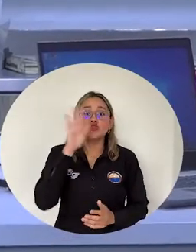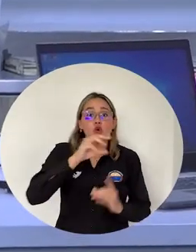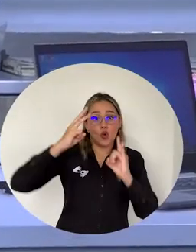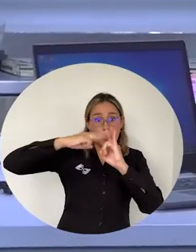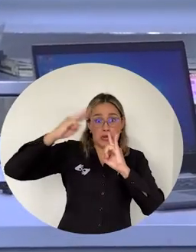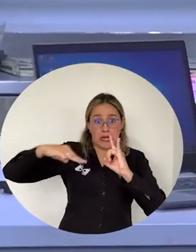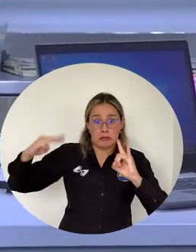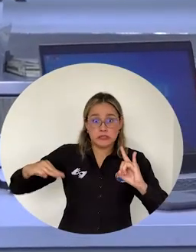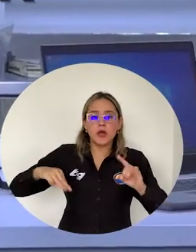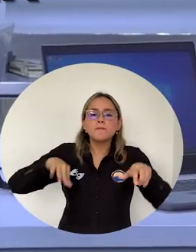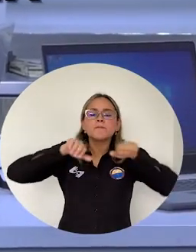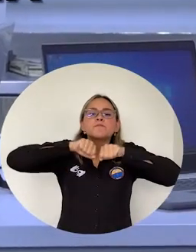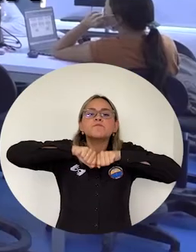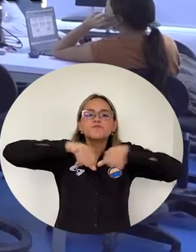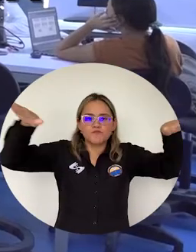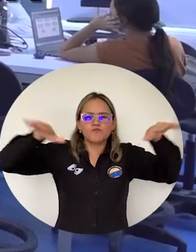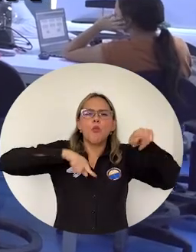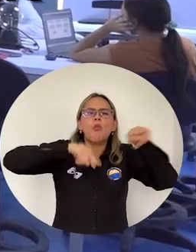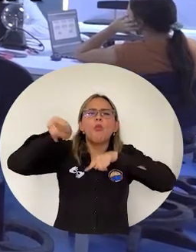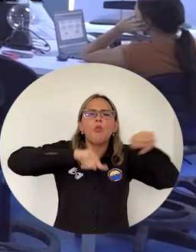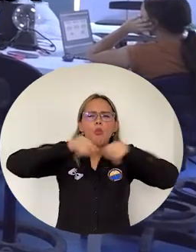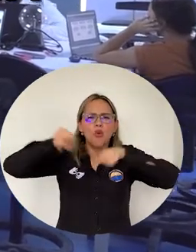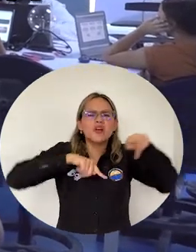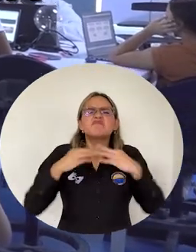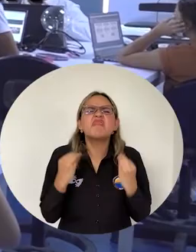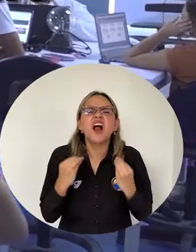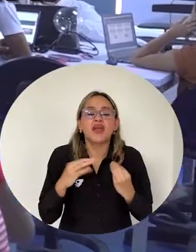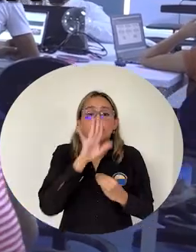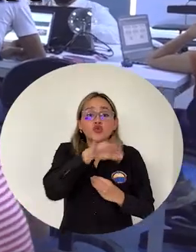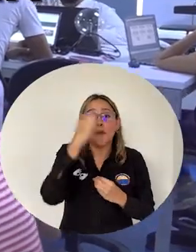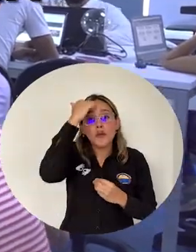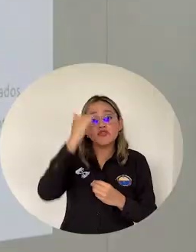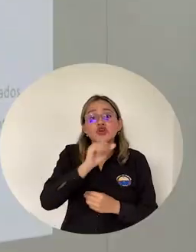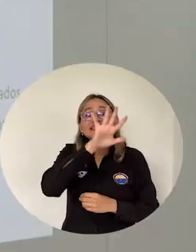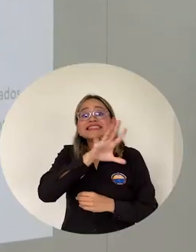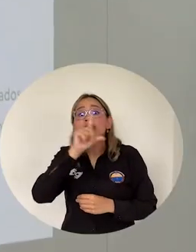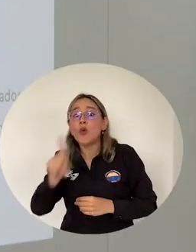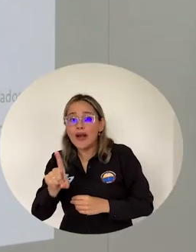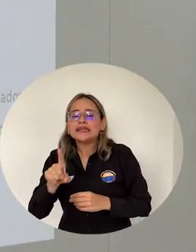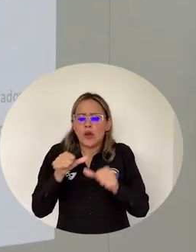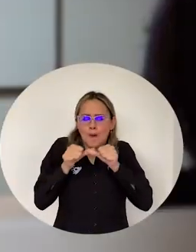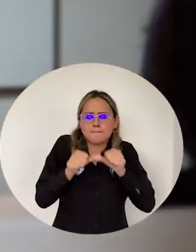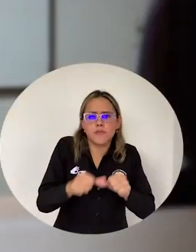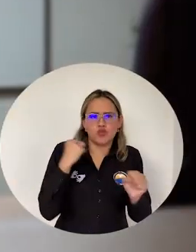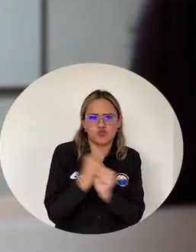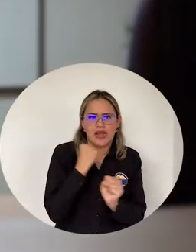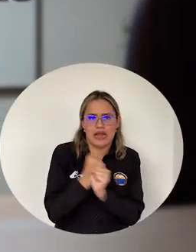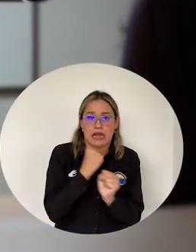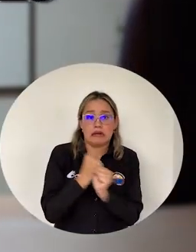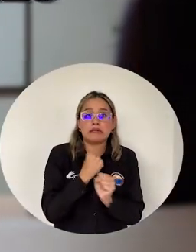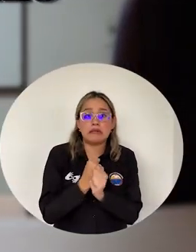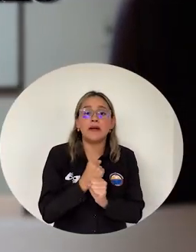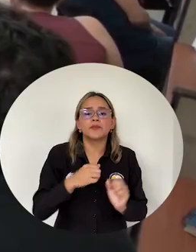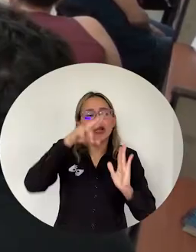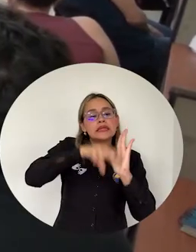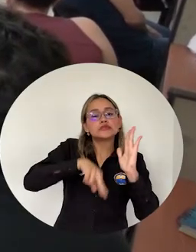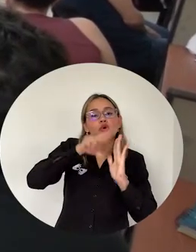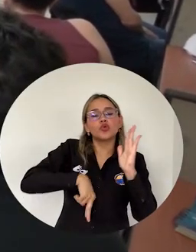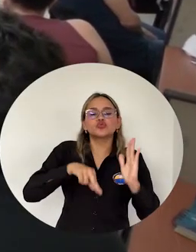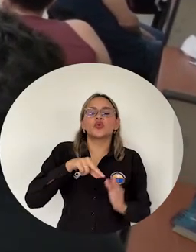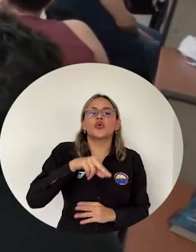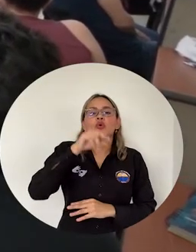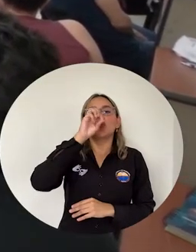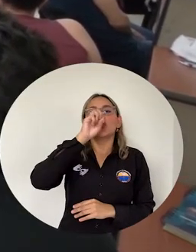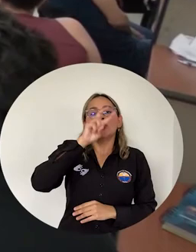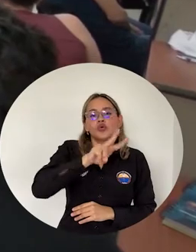Magdalena Dispuso El concurso Público De méritos Para la vinculación De 51 profesores De planta Con dedicación De tiempo completo A través De la